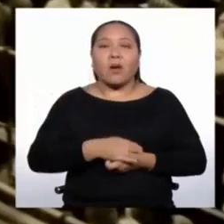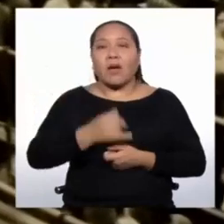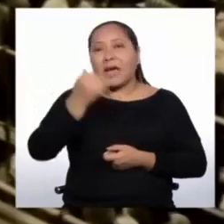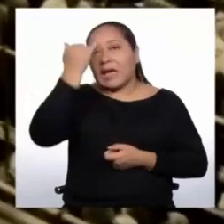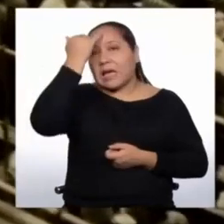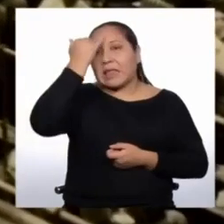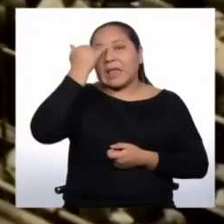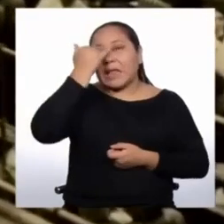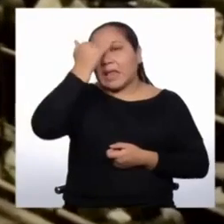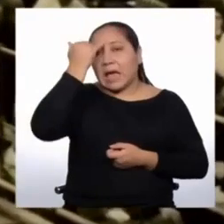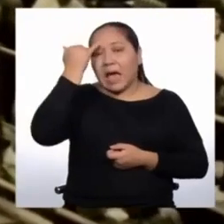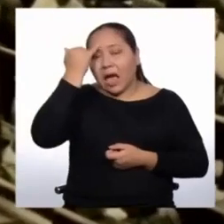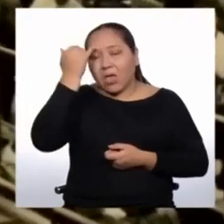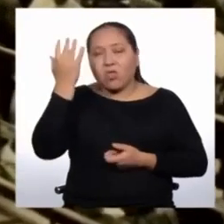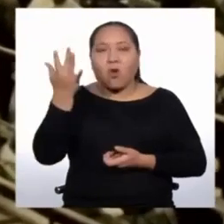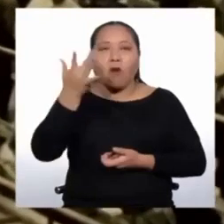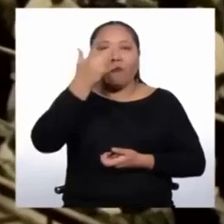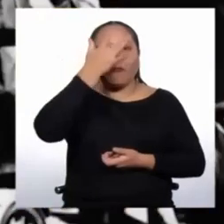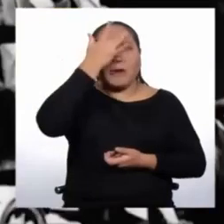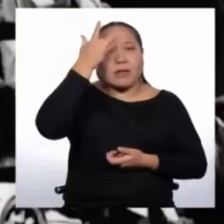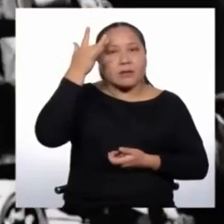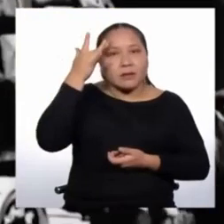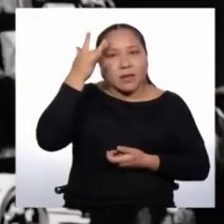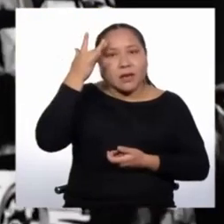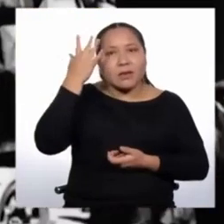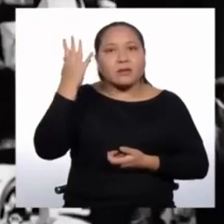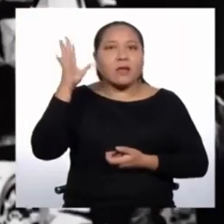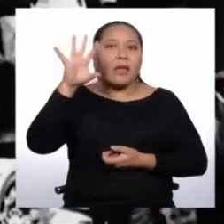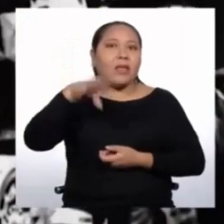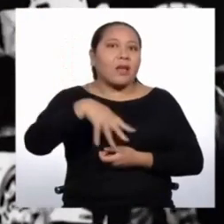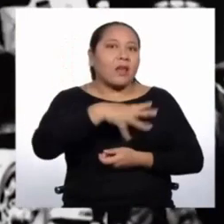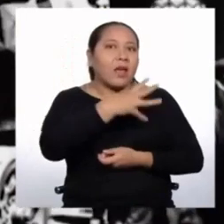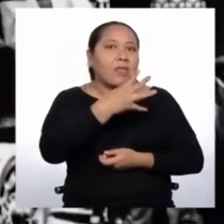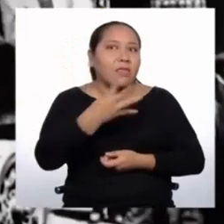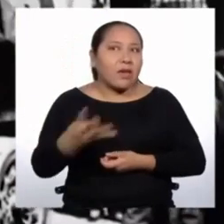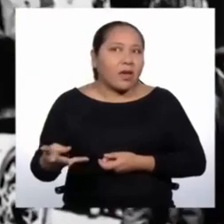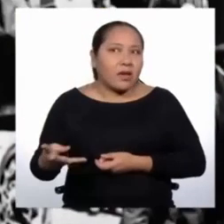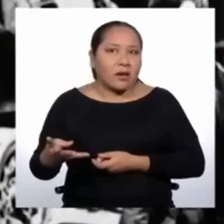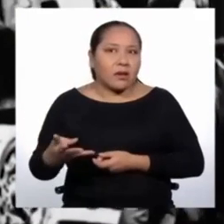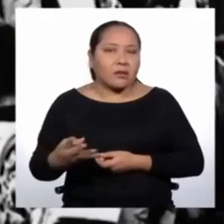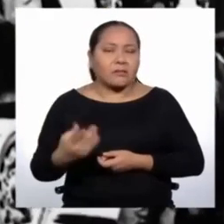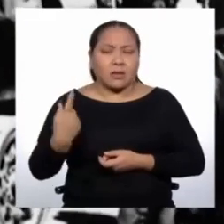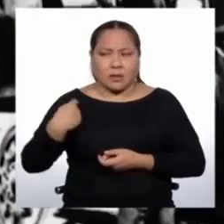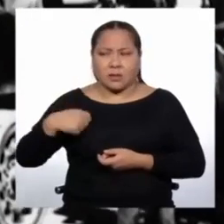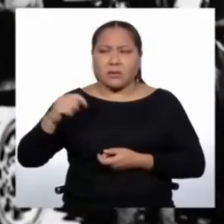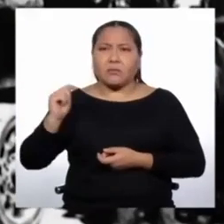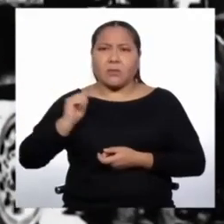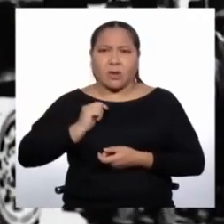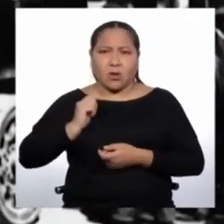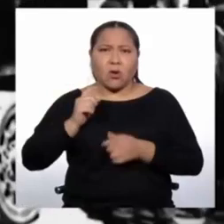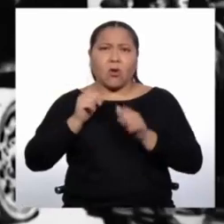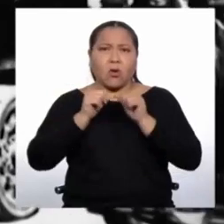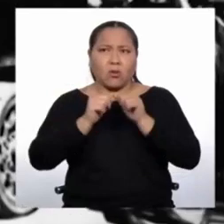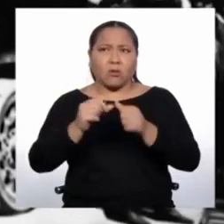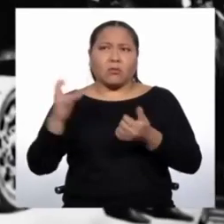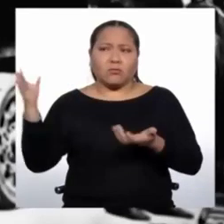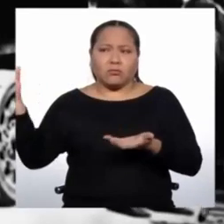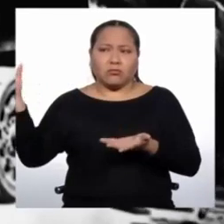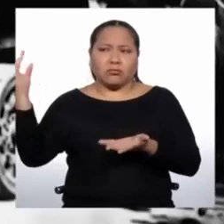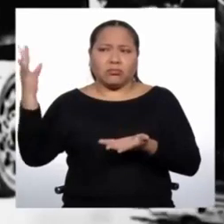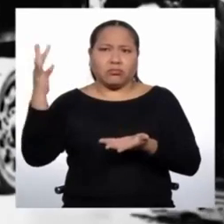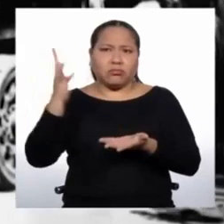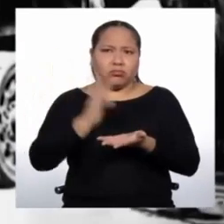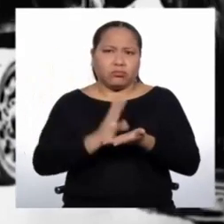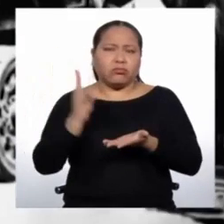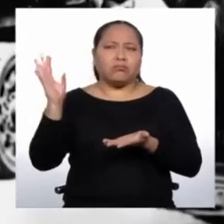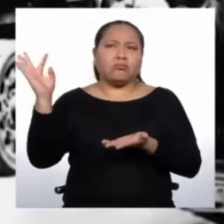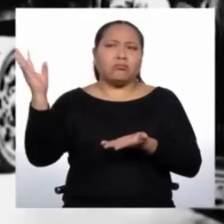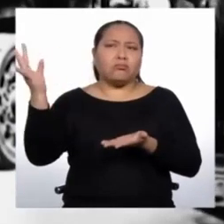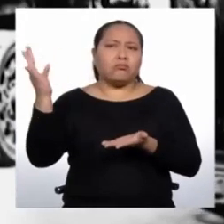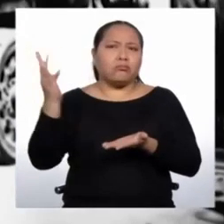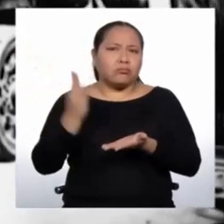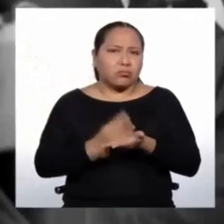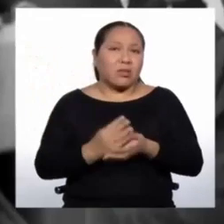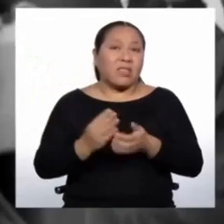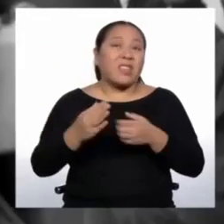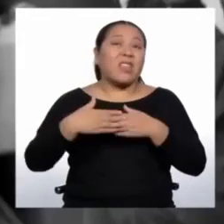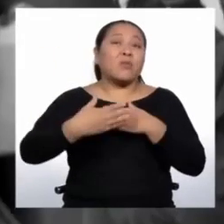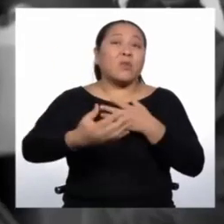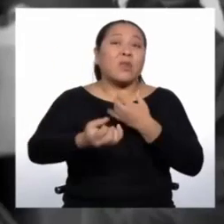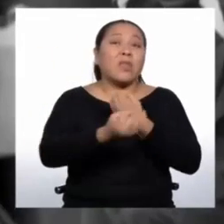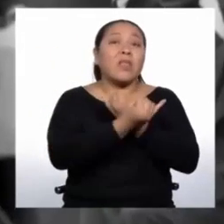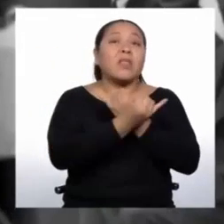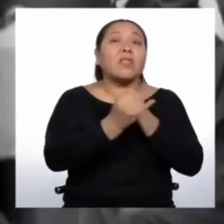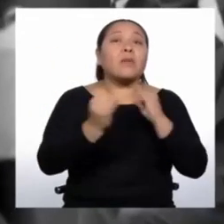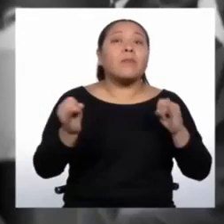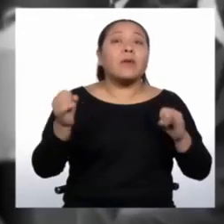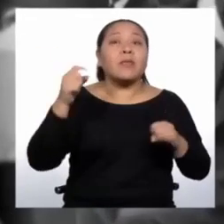franceses, ingleses. Los españoles siguieron viniendo aún cuando después de la independencia del Perú.